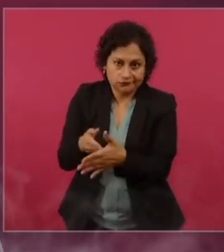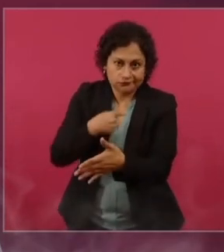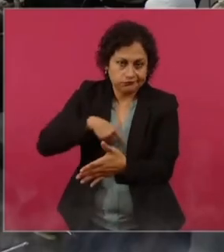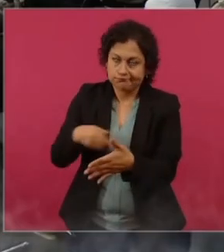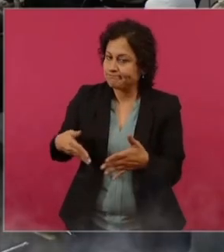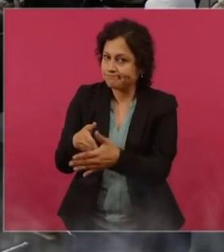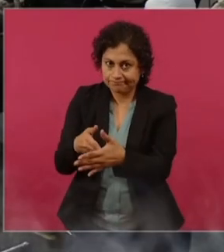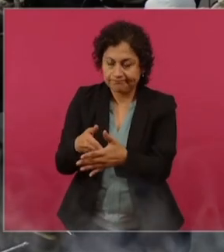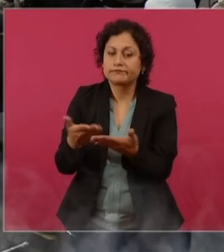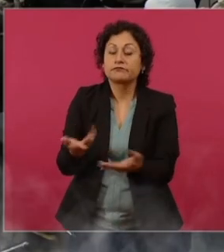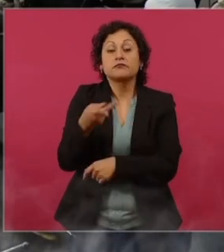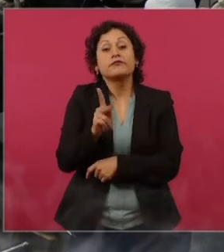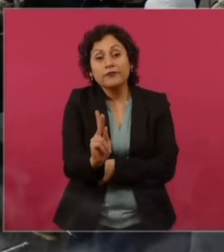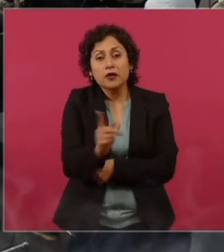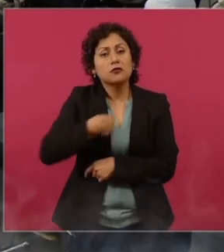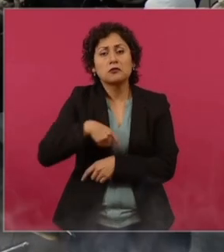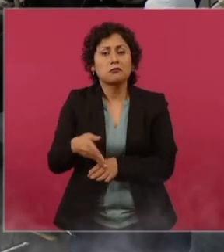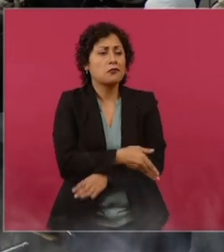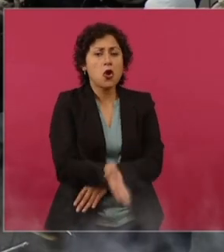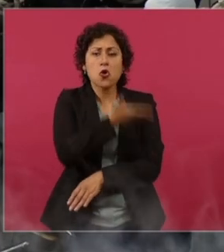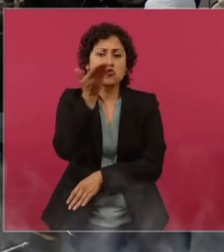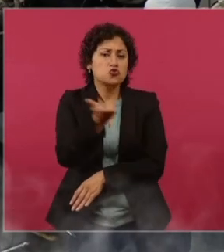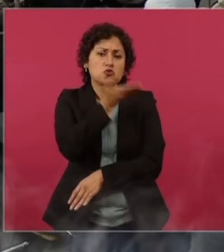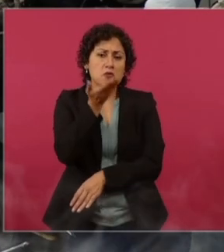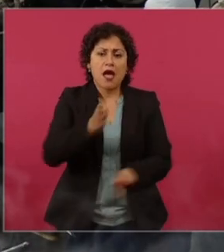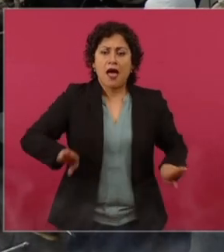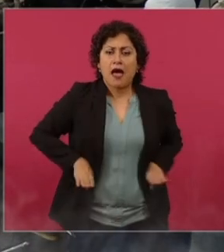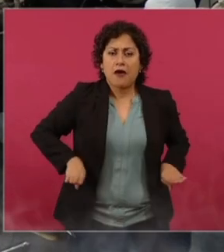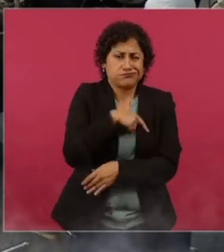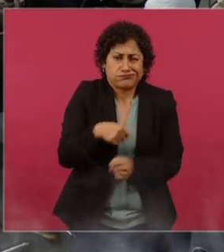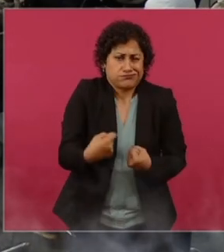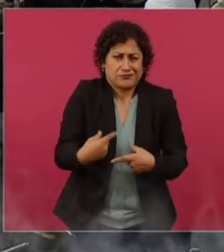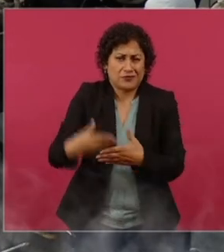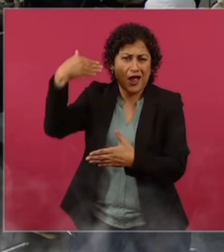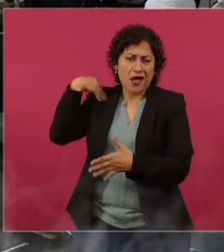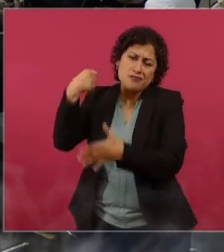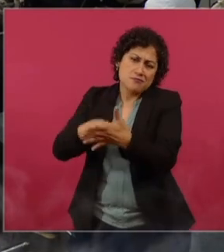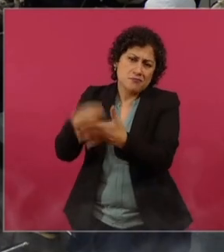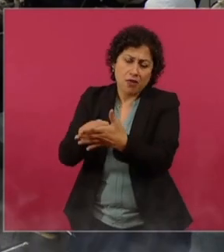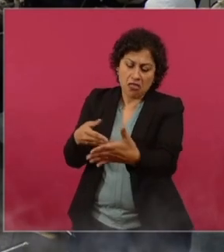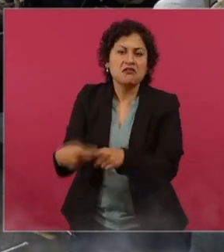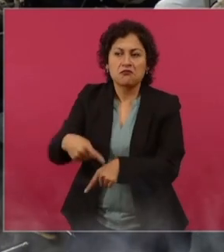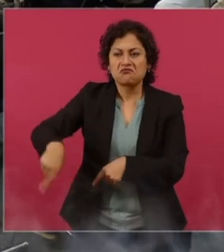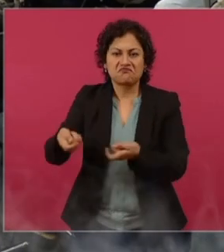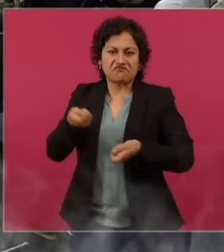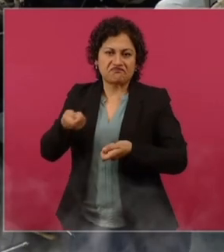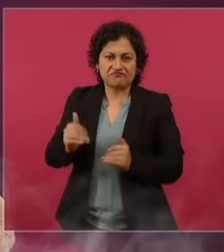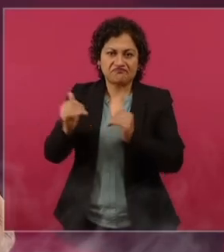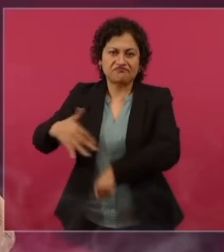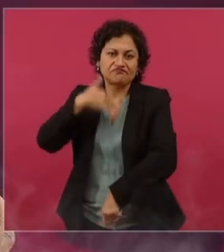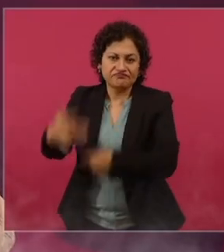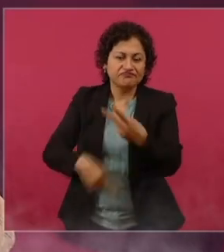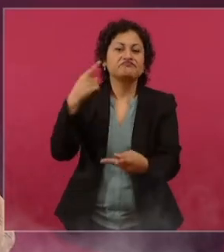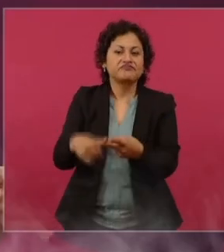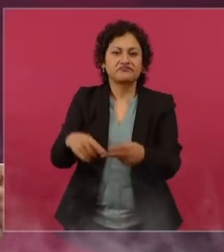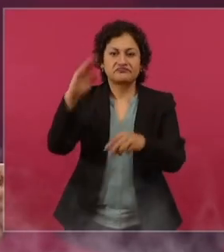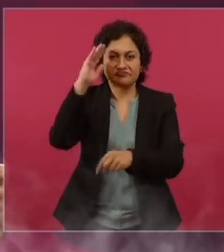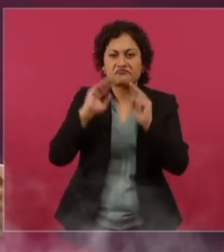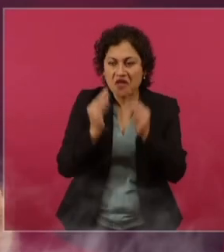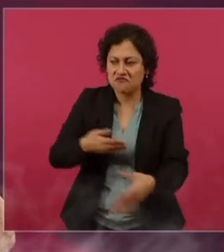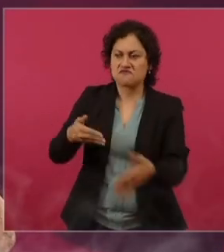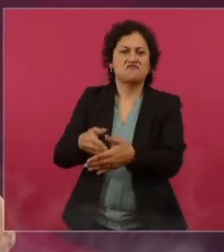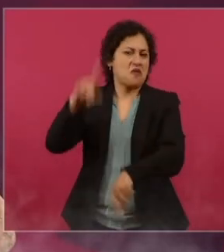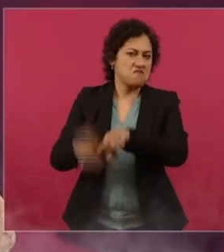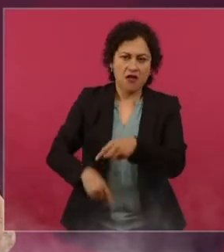pero como venimos de luchar contra cacicalgos, mafias, oligarquías, gobiernos corruptos, pues